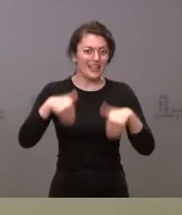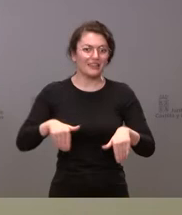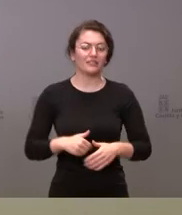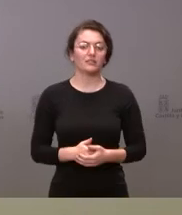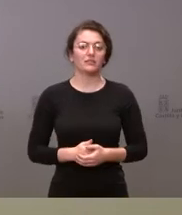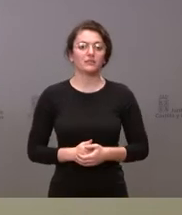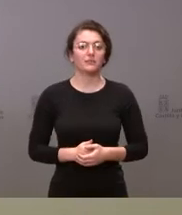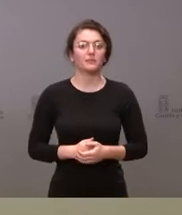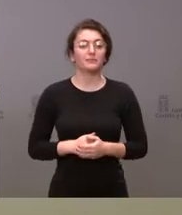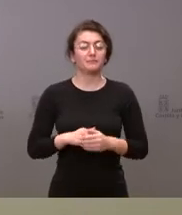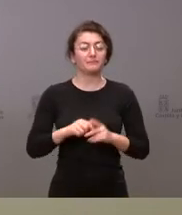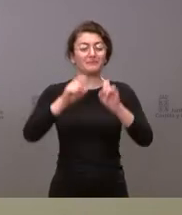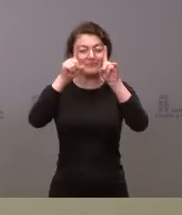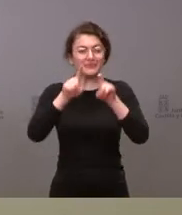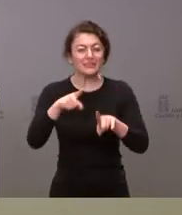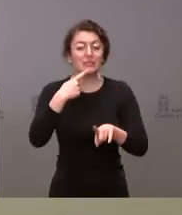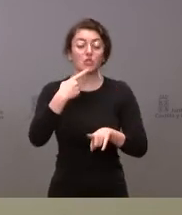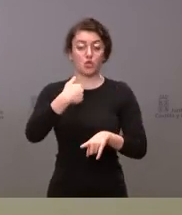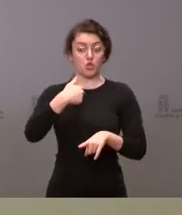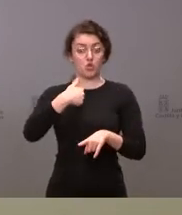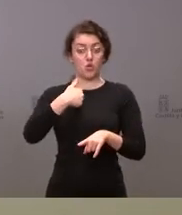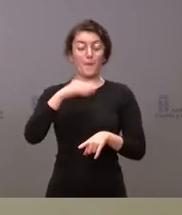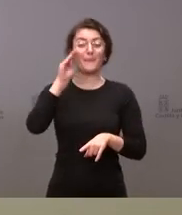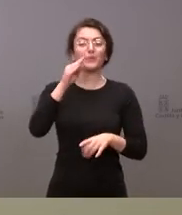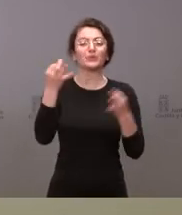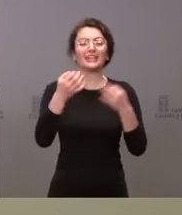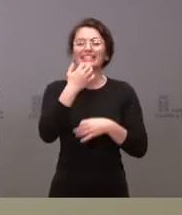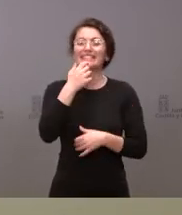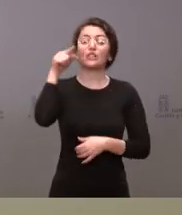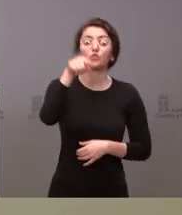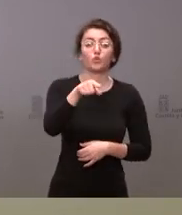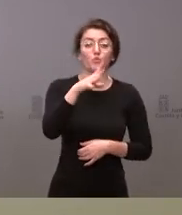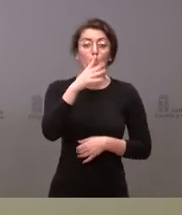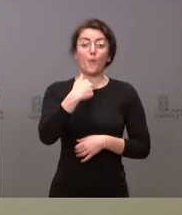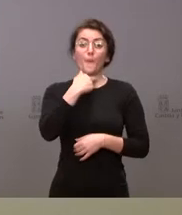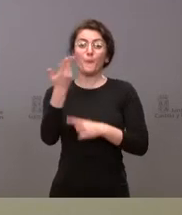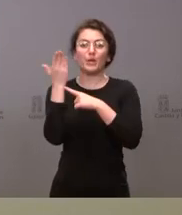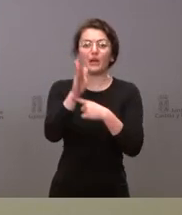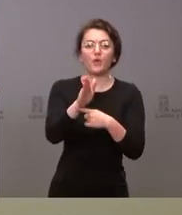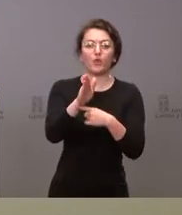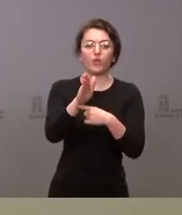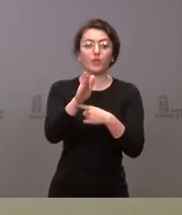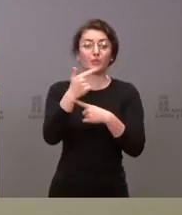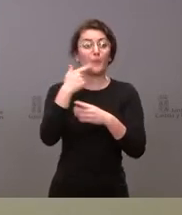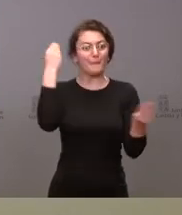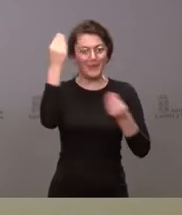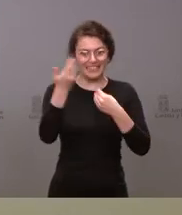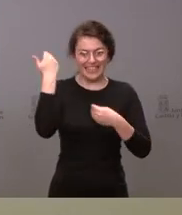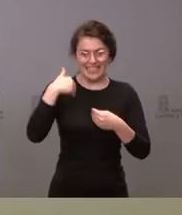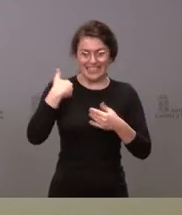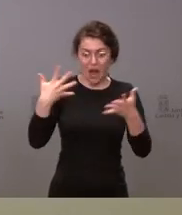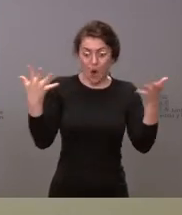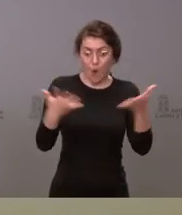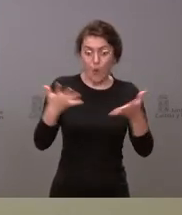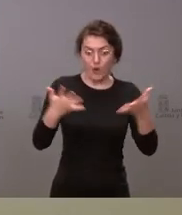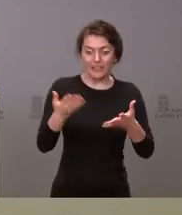lo que le he planteado es si usted como portavoz del gobierno en funciones cree que es urgente que ya tome las riendas el nuevo gobierno dada la